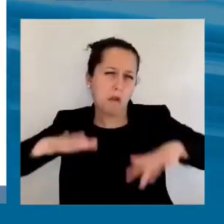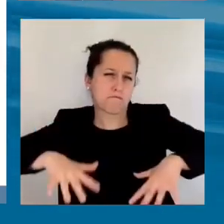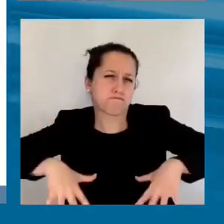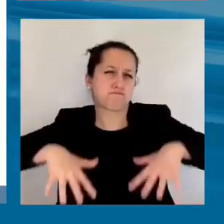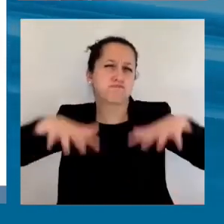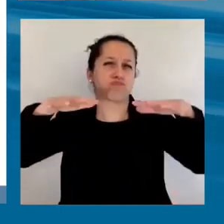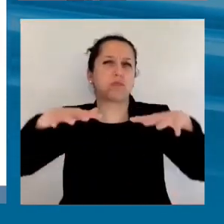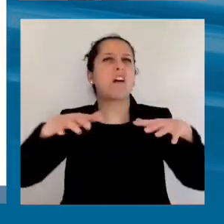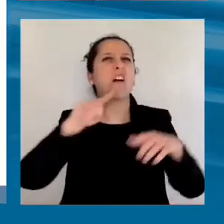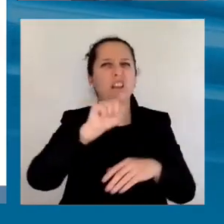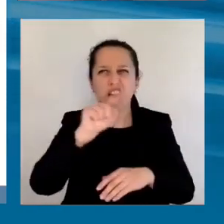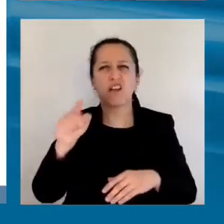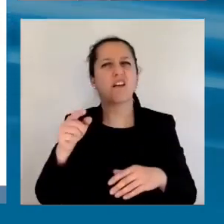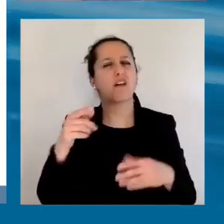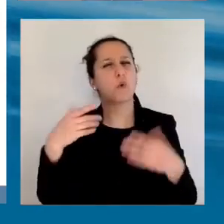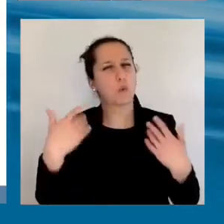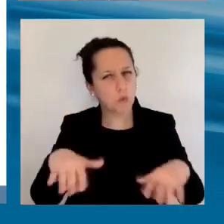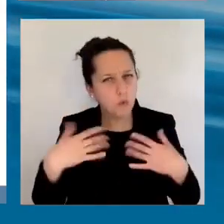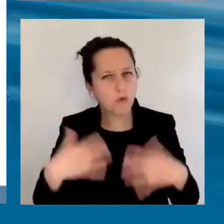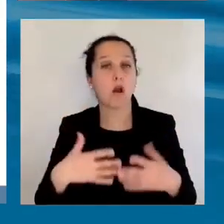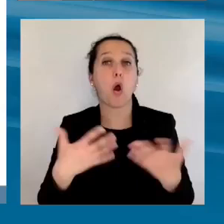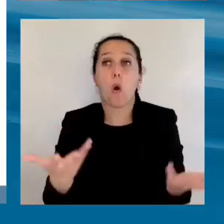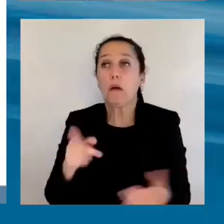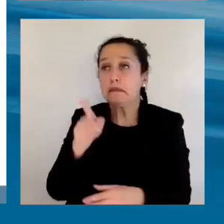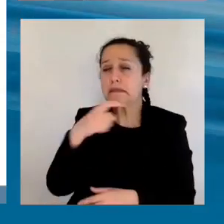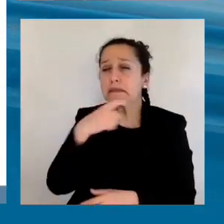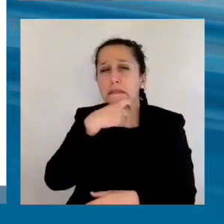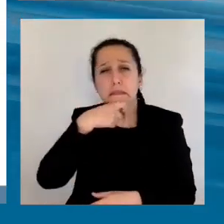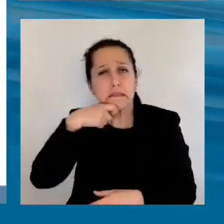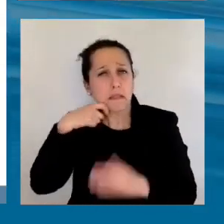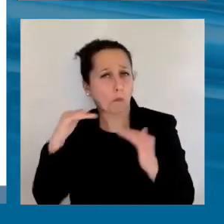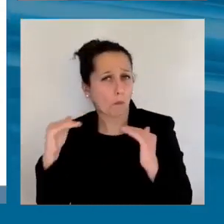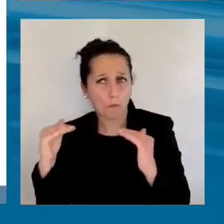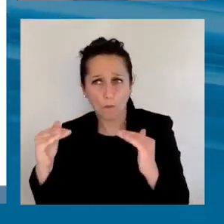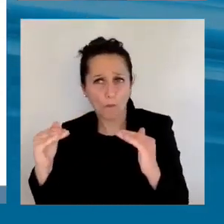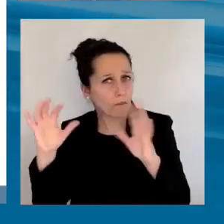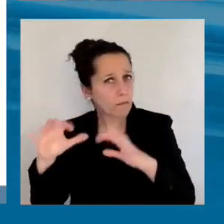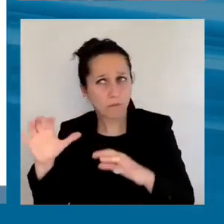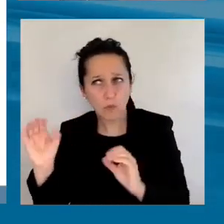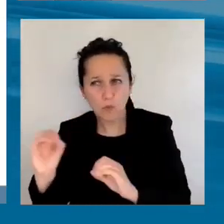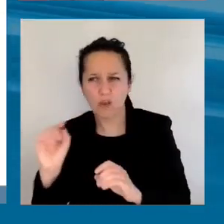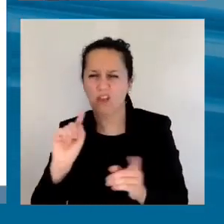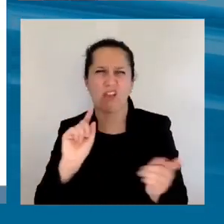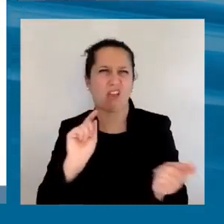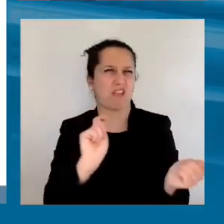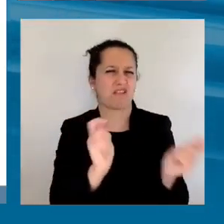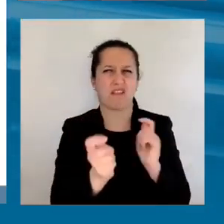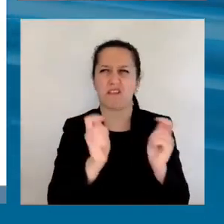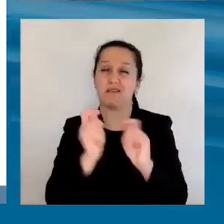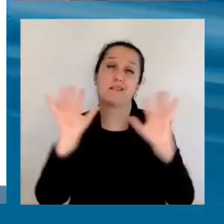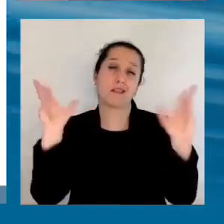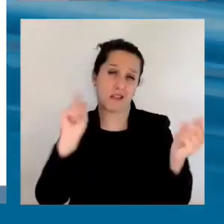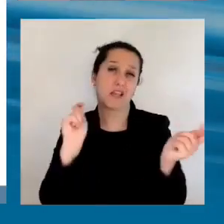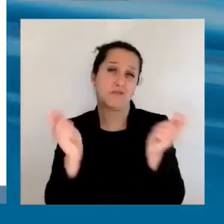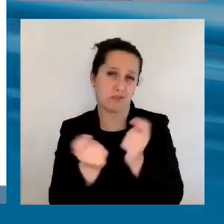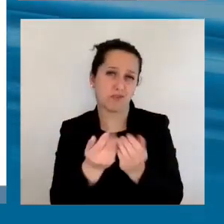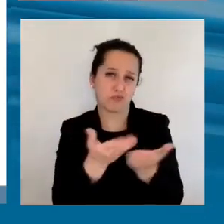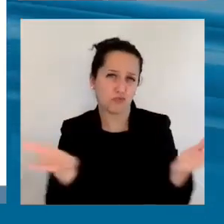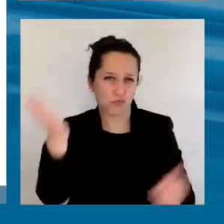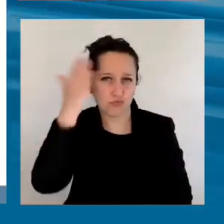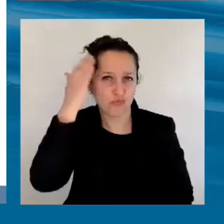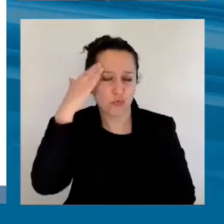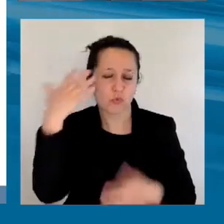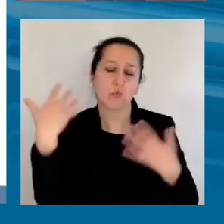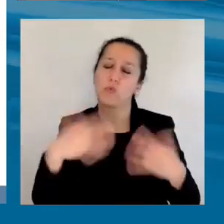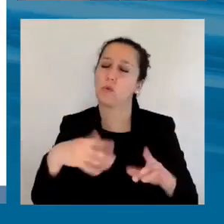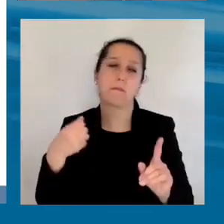agua, fenómenos por falta de agua, sequía, etcétera, etcétera. Hay un tema de cambio climático evidente y obvio con grandes consecuencias